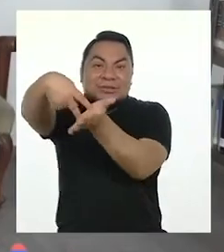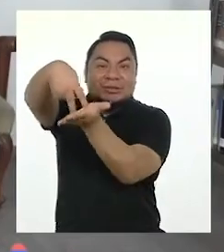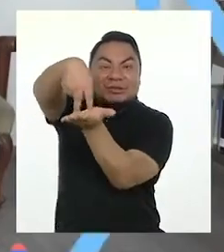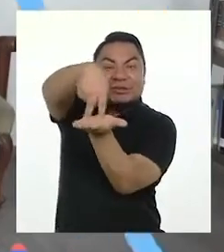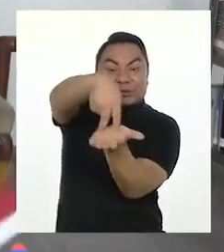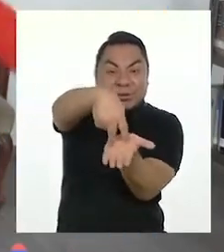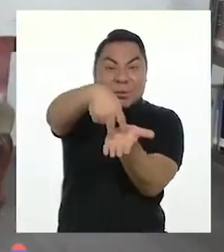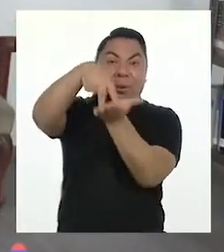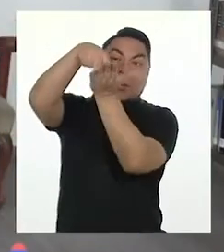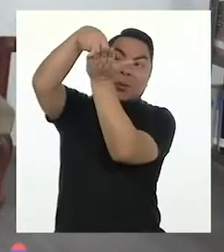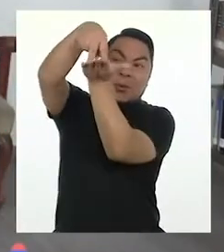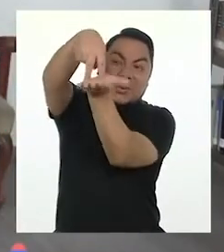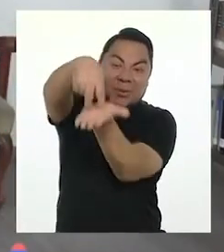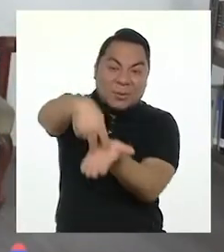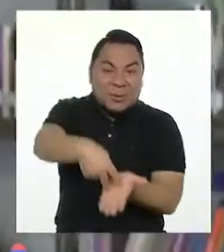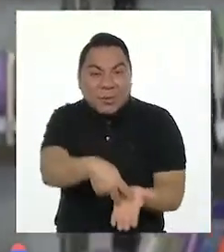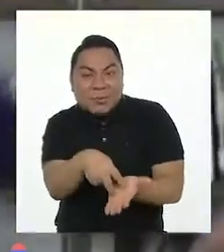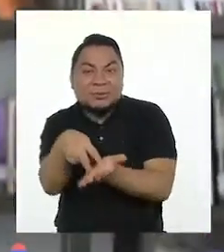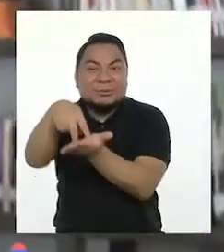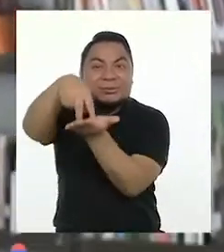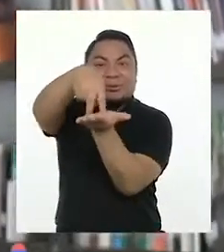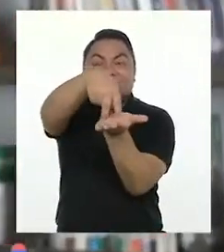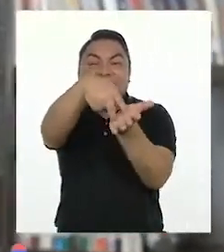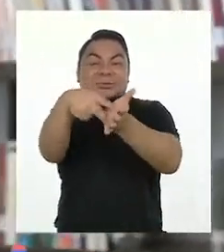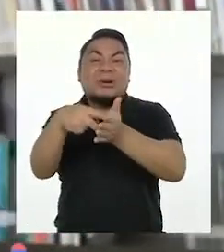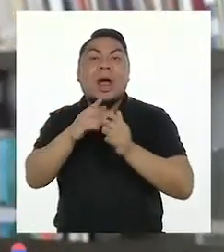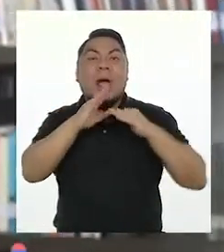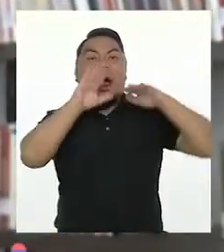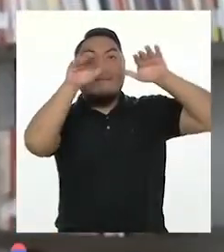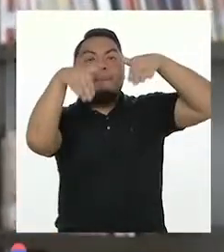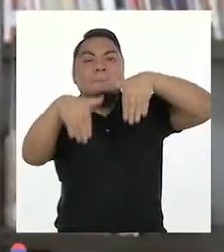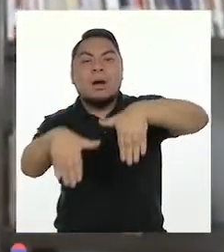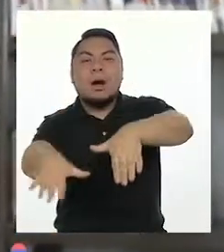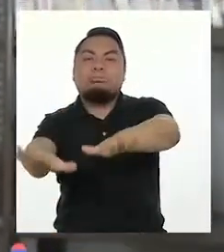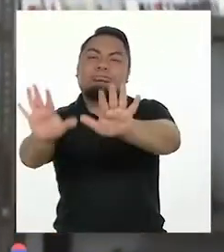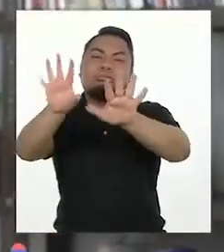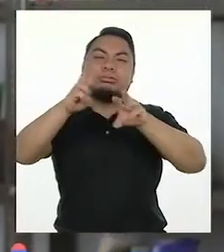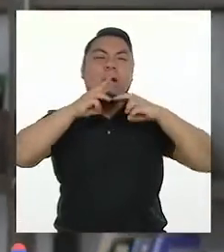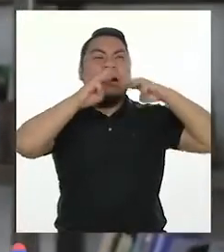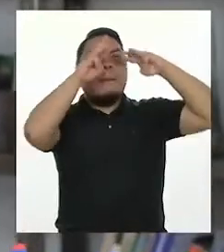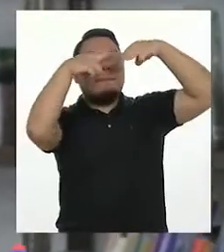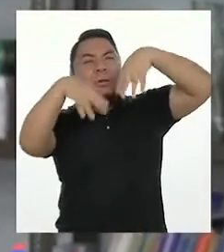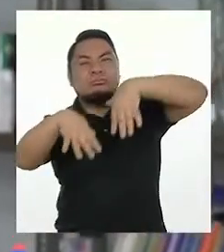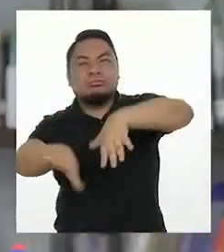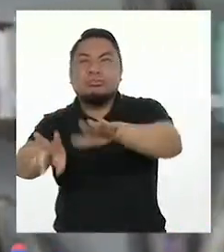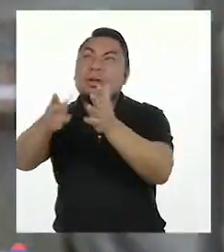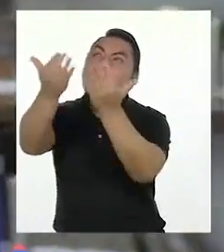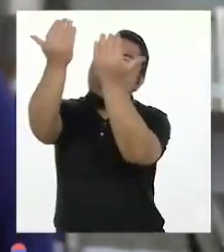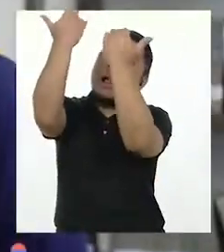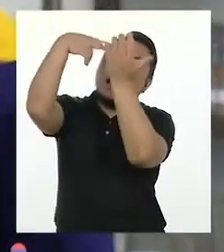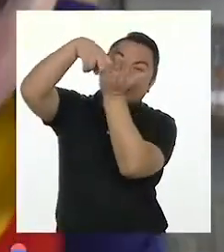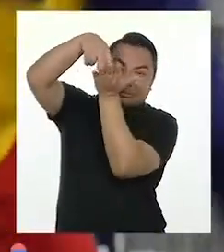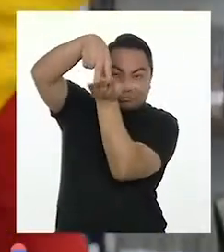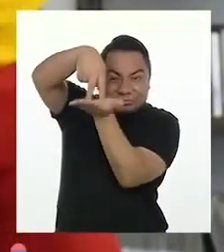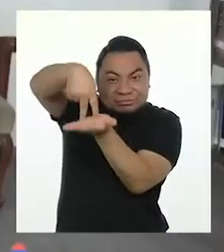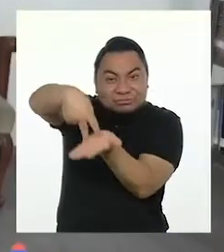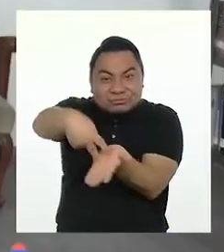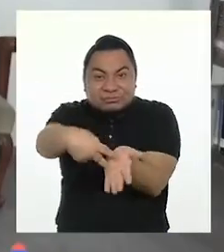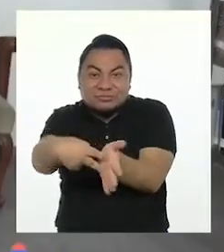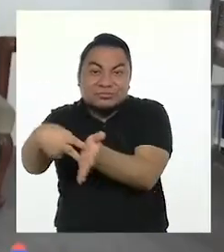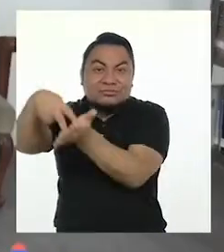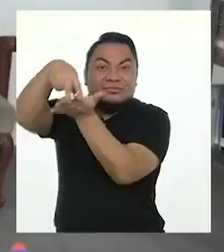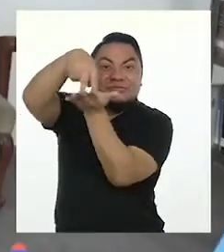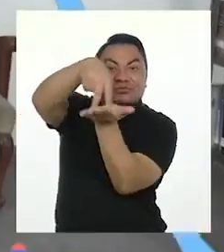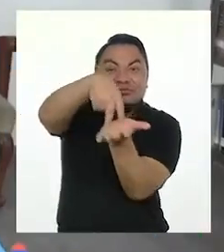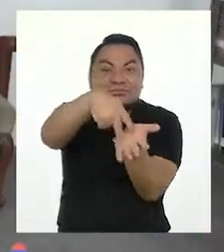ola! ¡Y uh-hú! ¡La ola nos quiere cubrir! ¡Nos quiere cubrir! ¡Pero no salimos! ¡Uh!